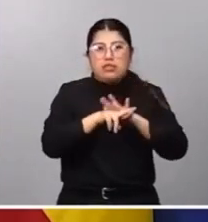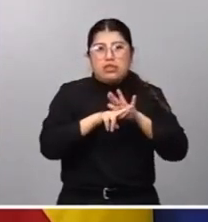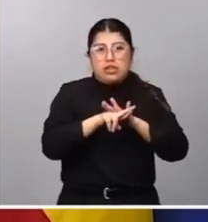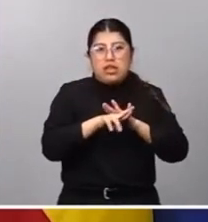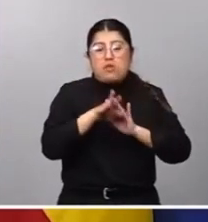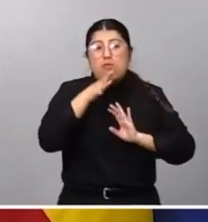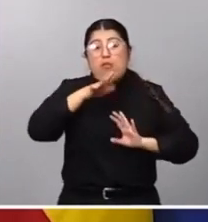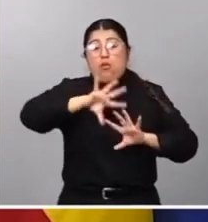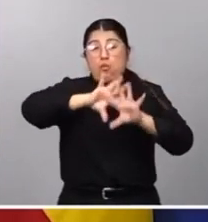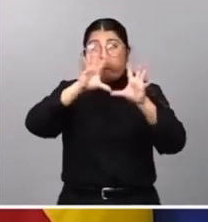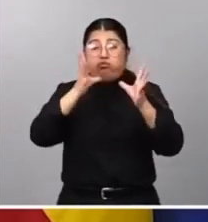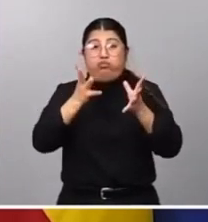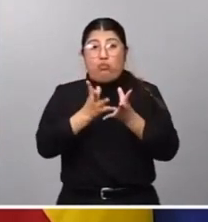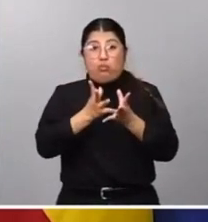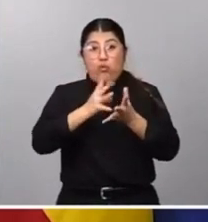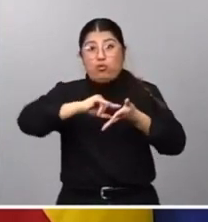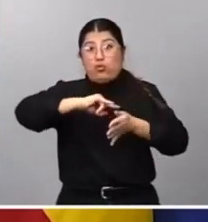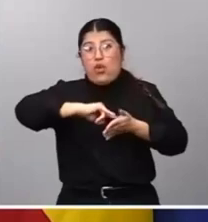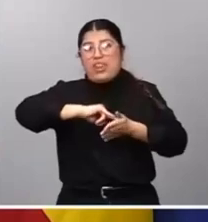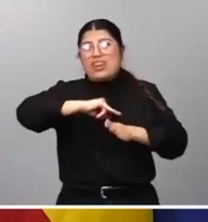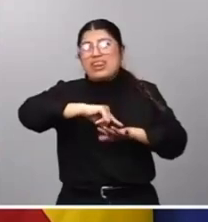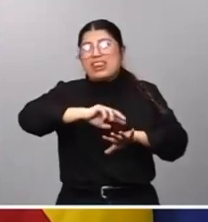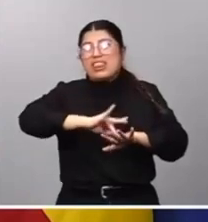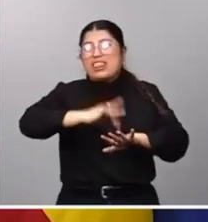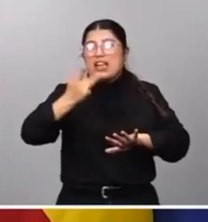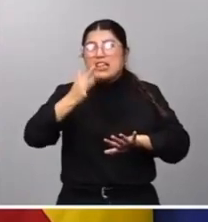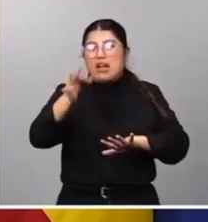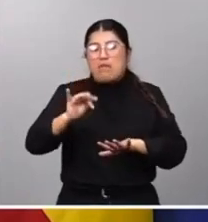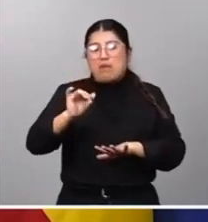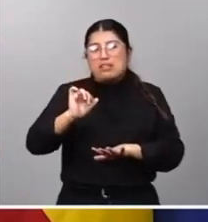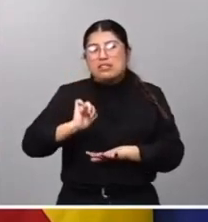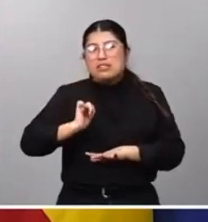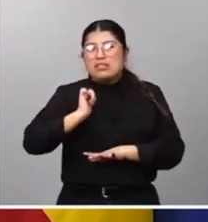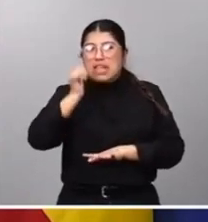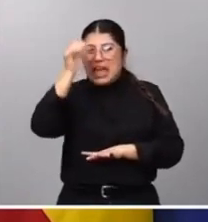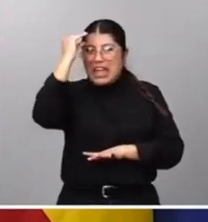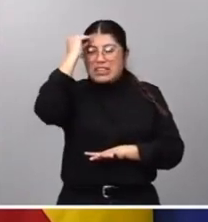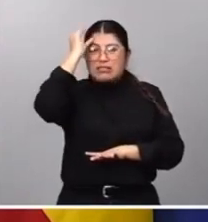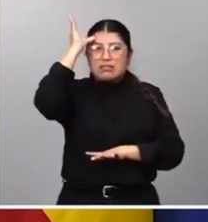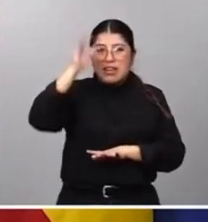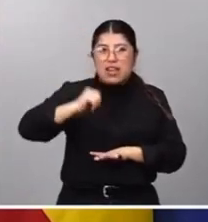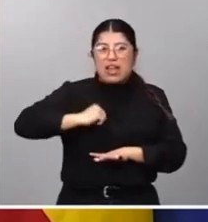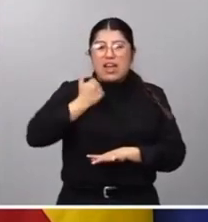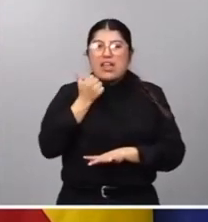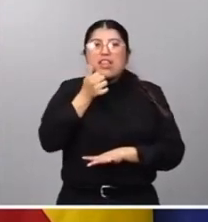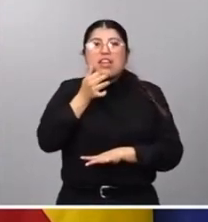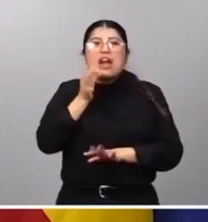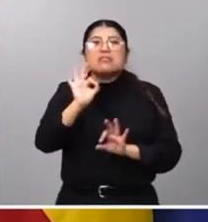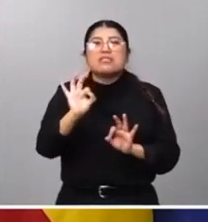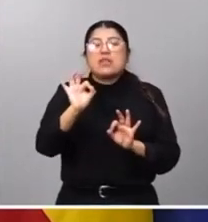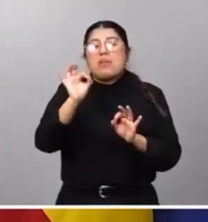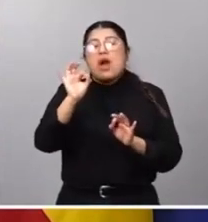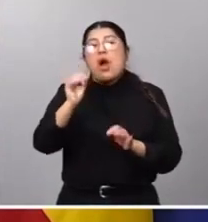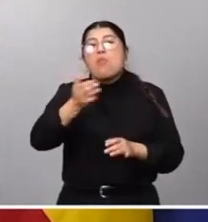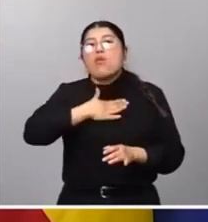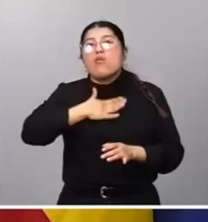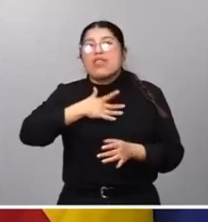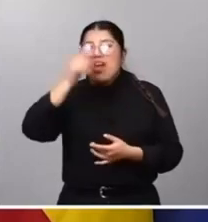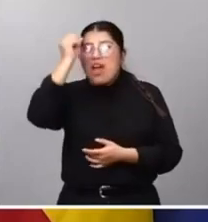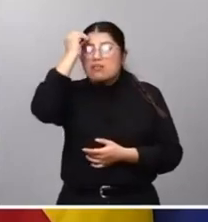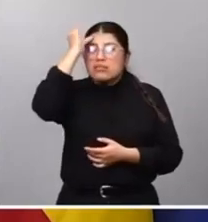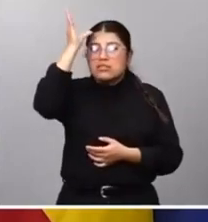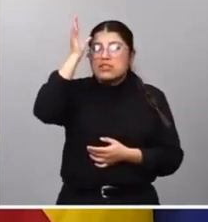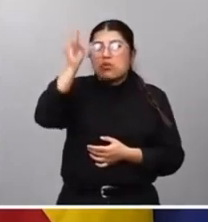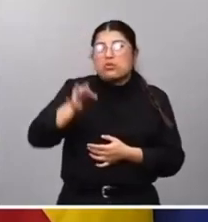el nuevo mundo digital y en el nuevo mundo de la inteligencia artificial los retos relacionados con la defensa de los derechos de autor y la propiedad intelectual se han vuelto más